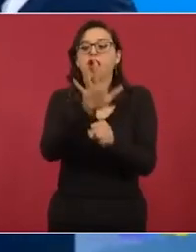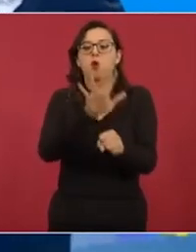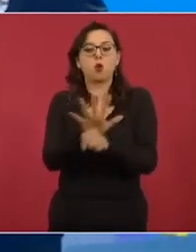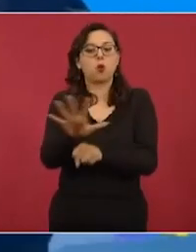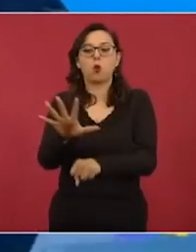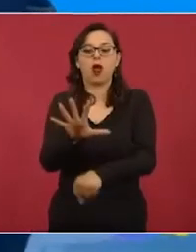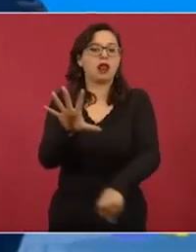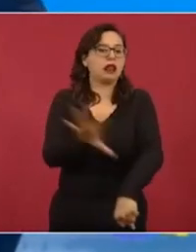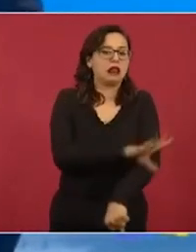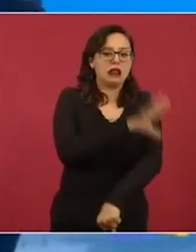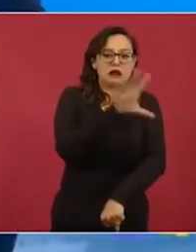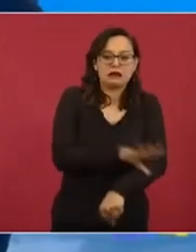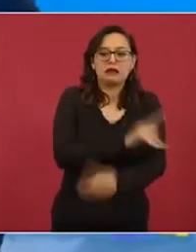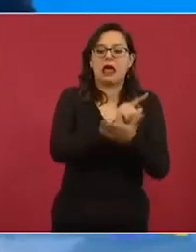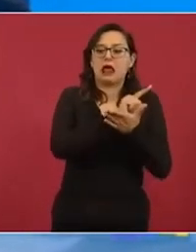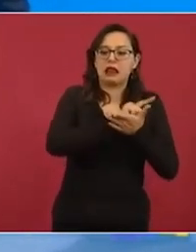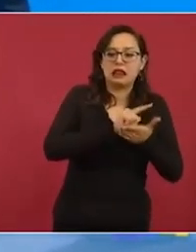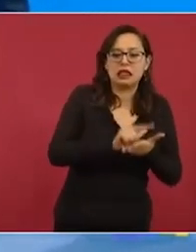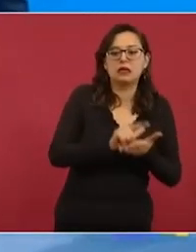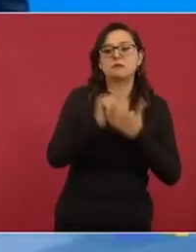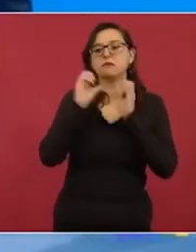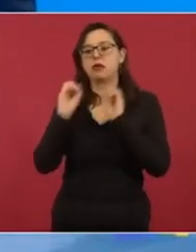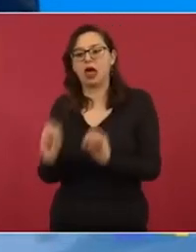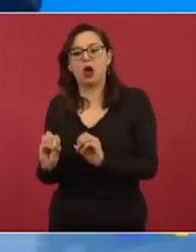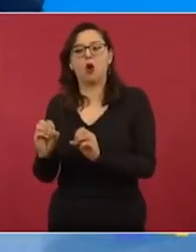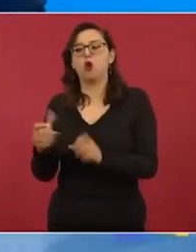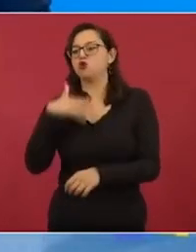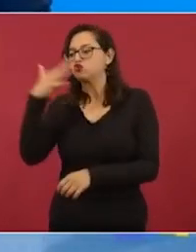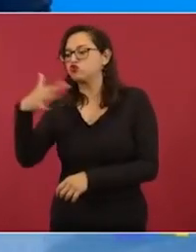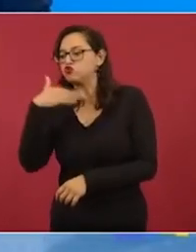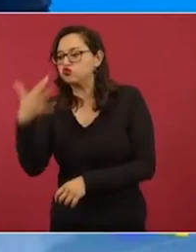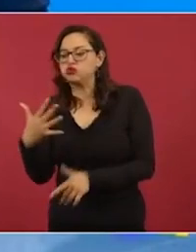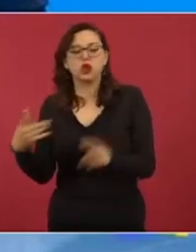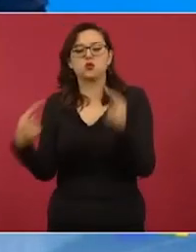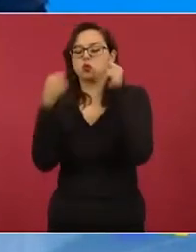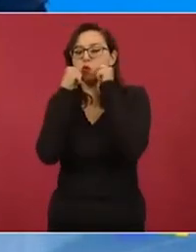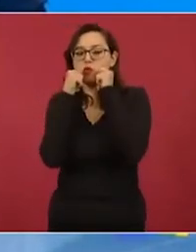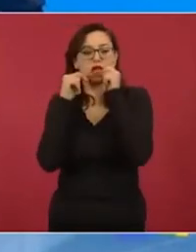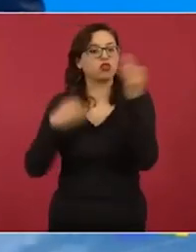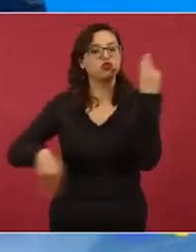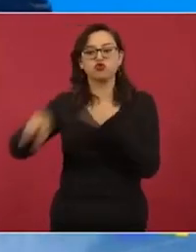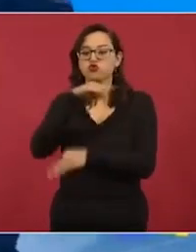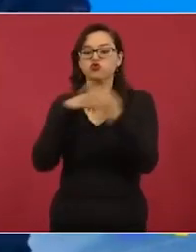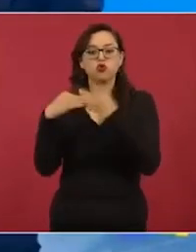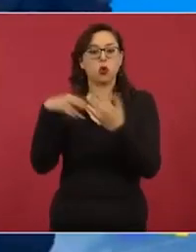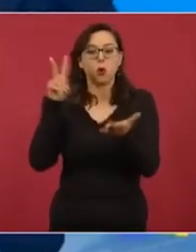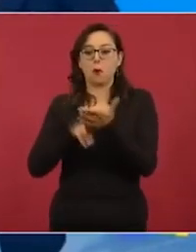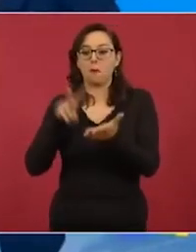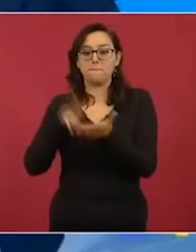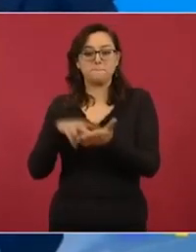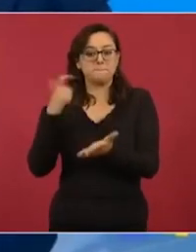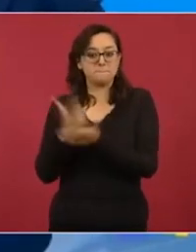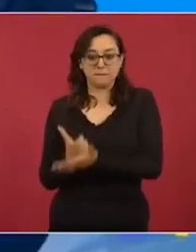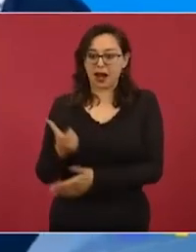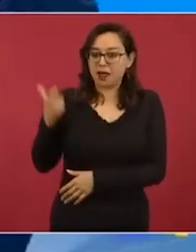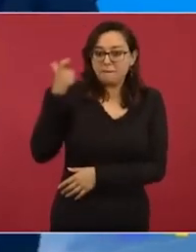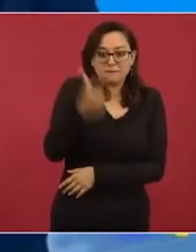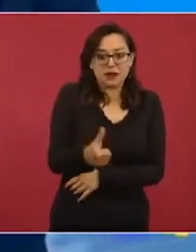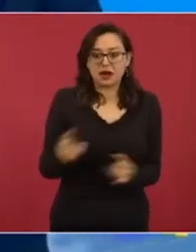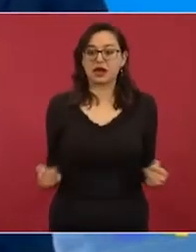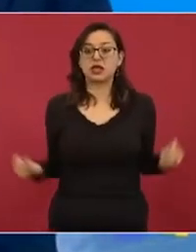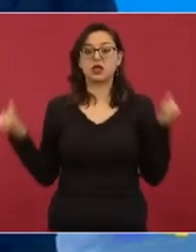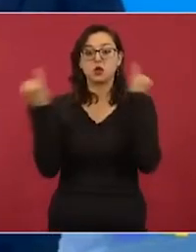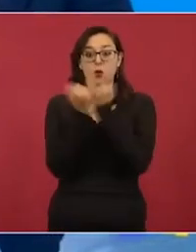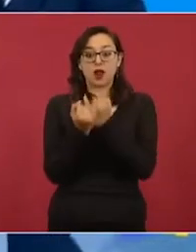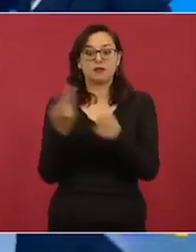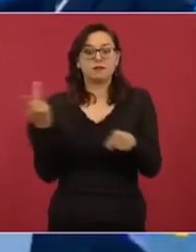beneficios, a las que les cuesta 10 euros producir y tienen 534 euros de excedente, a las que les cuesta 20 euros producir